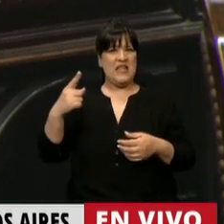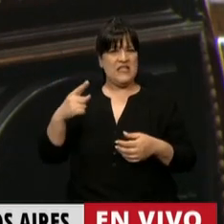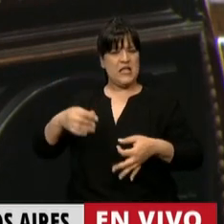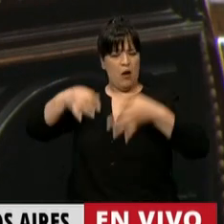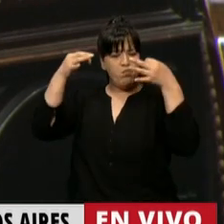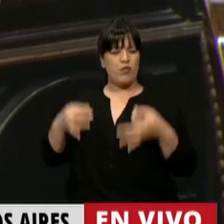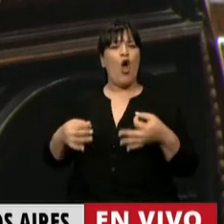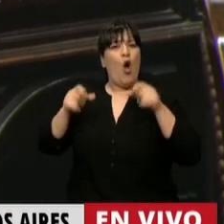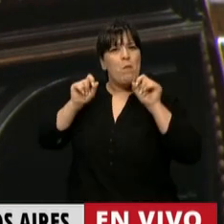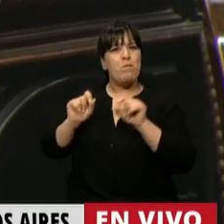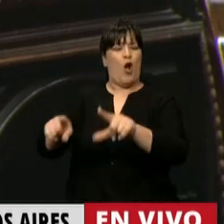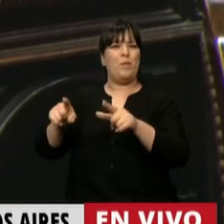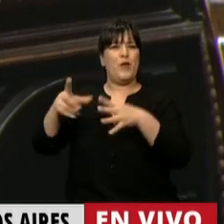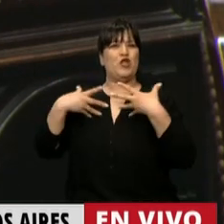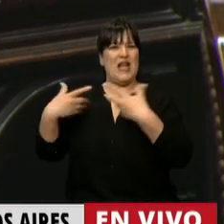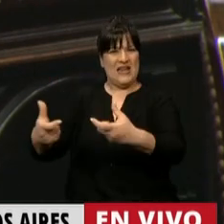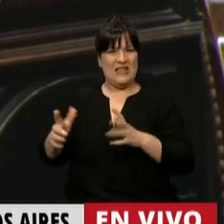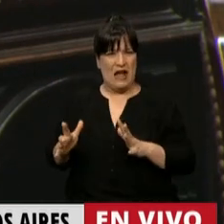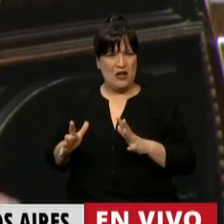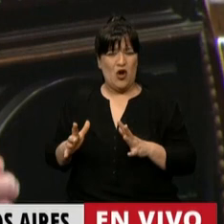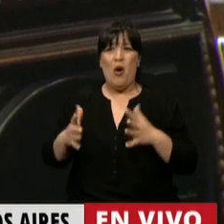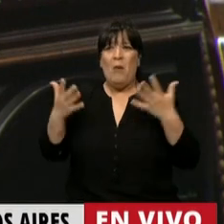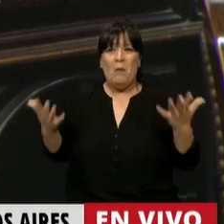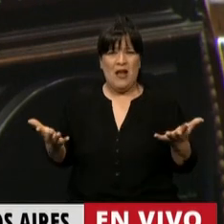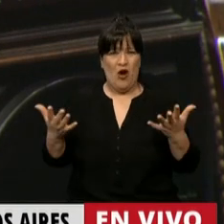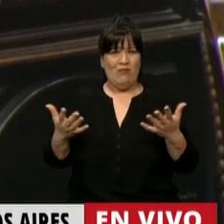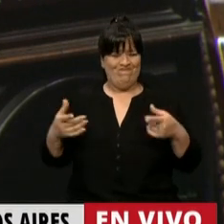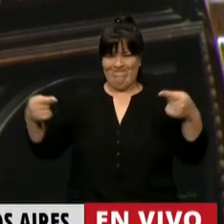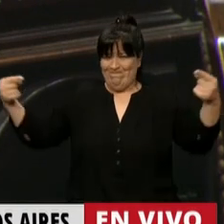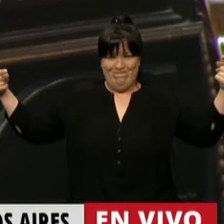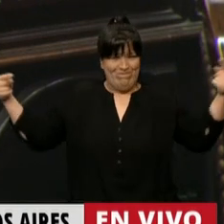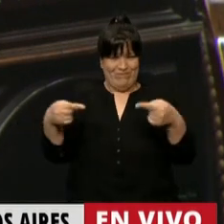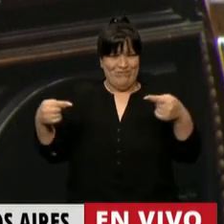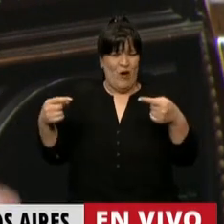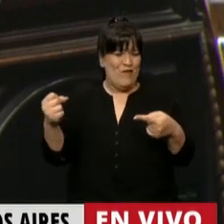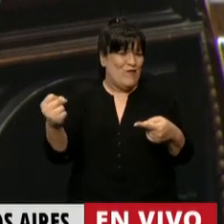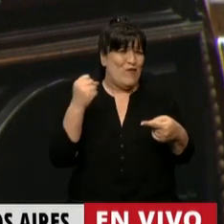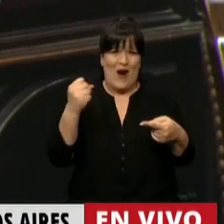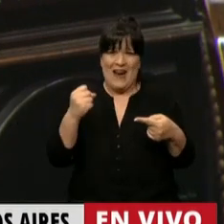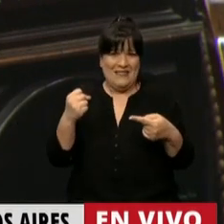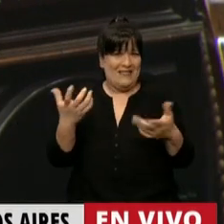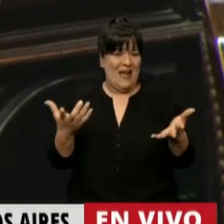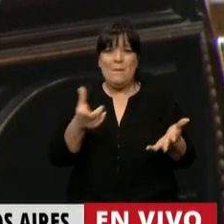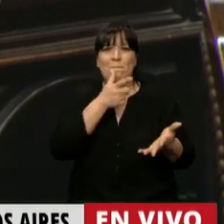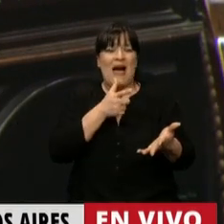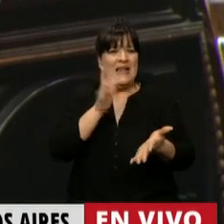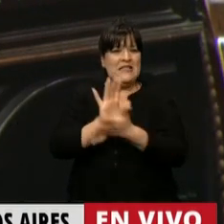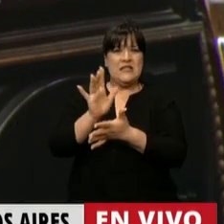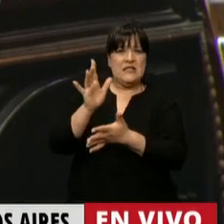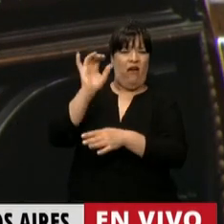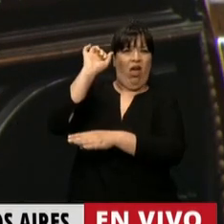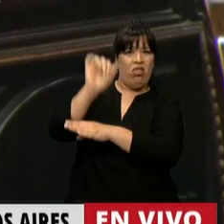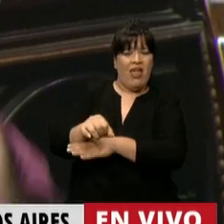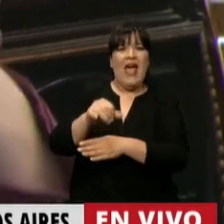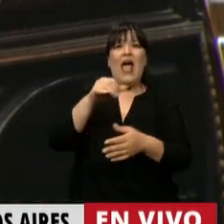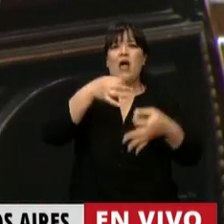sanitaria. No hay nada tan enfrentado y negado como la